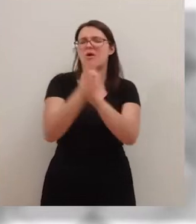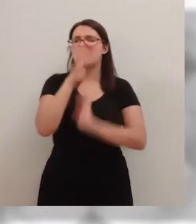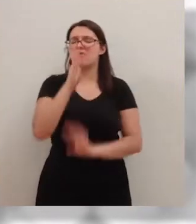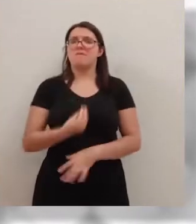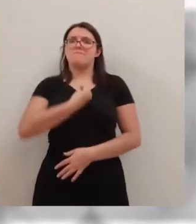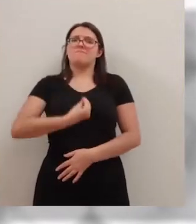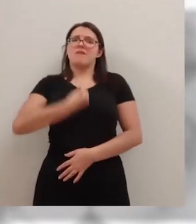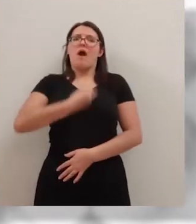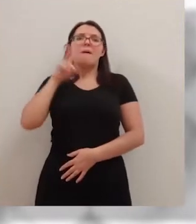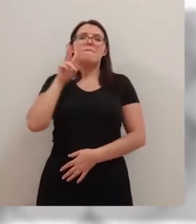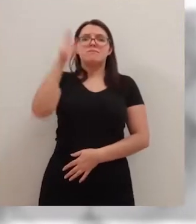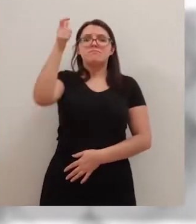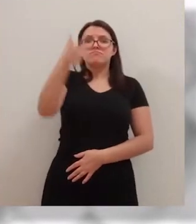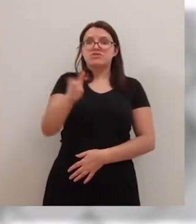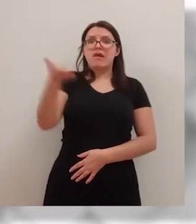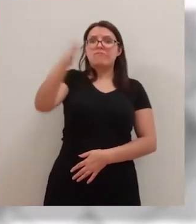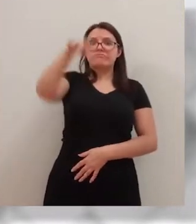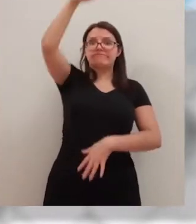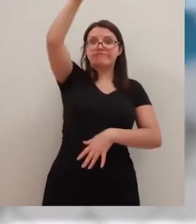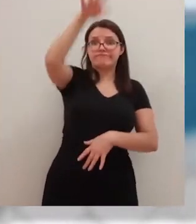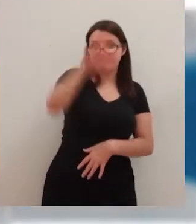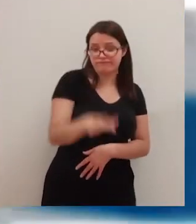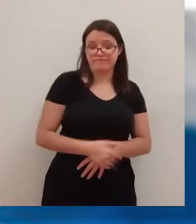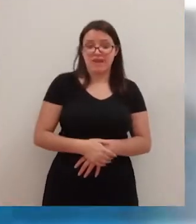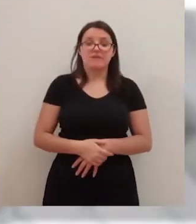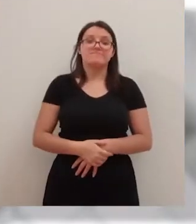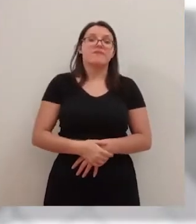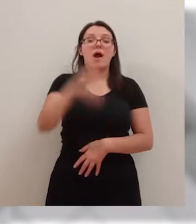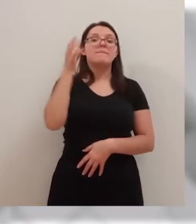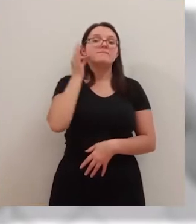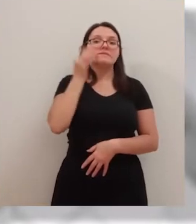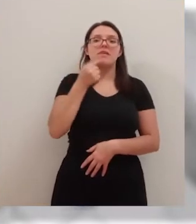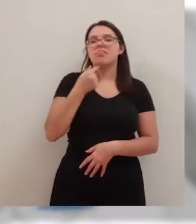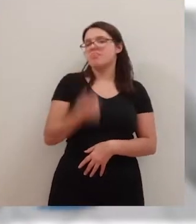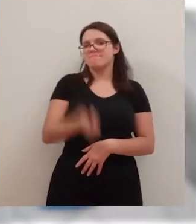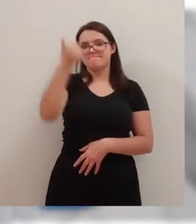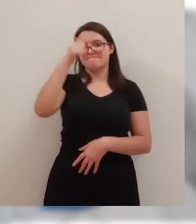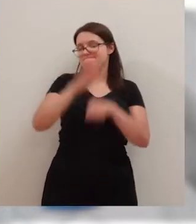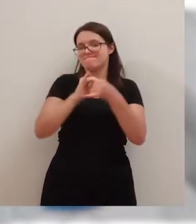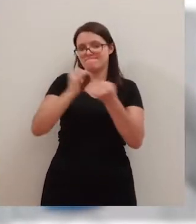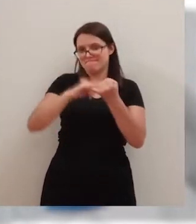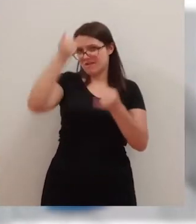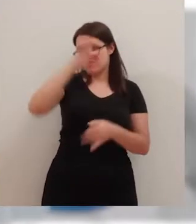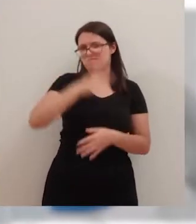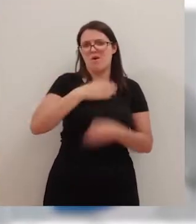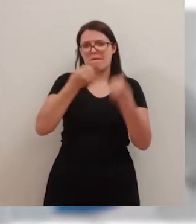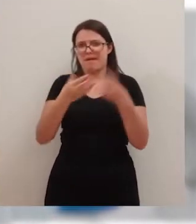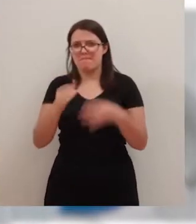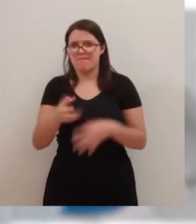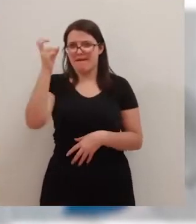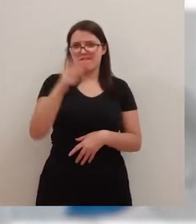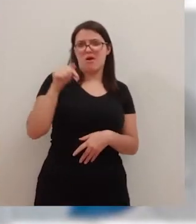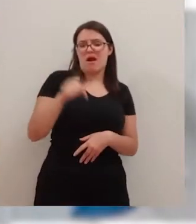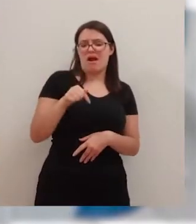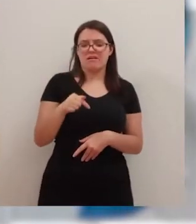shock al ver caer el cuerpo de la víctima al vacío. Mi primo y mi marido estaban acá, que afortunadamente se vino para el